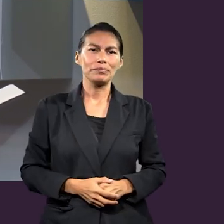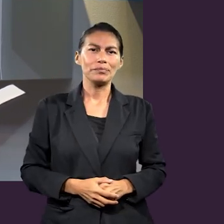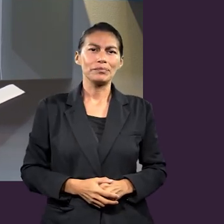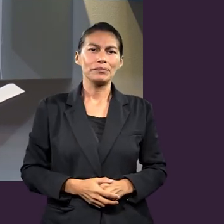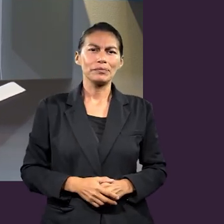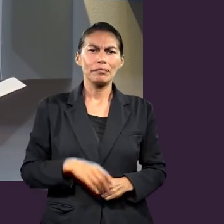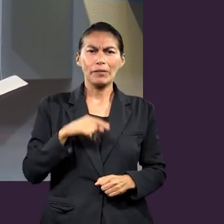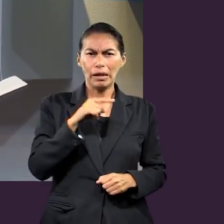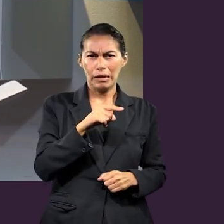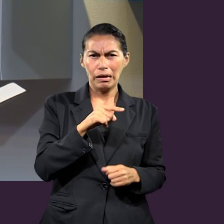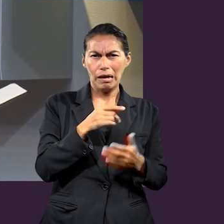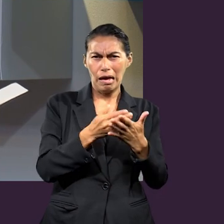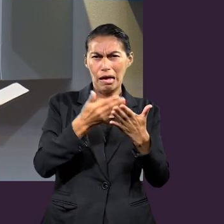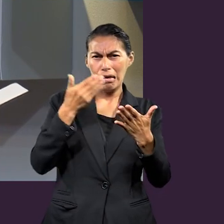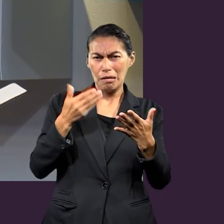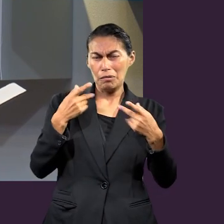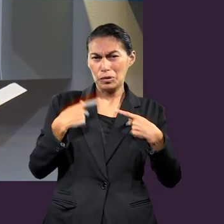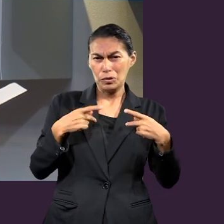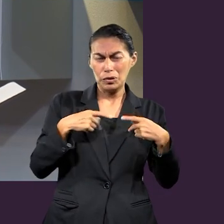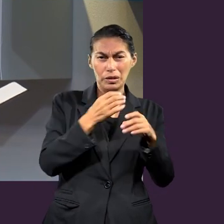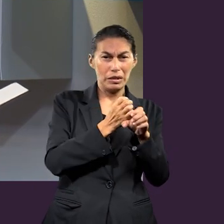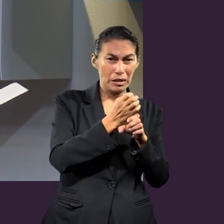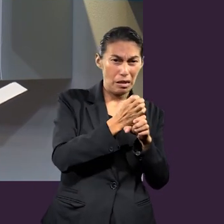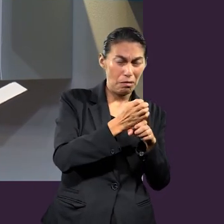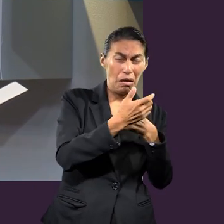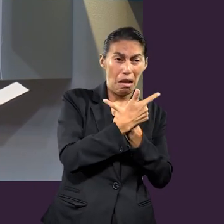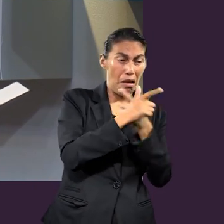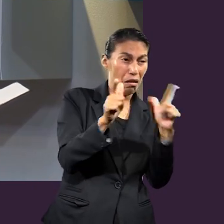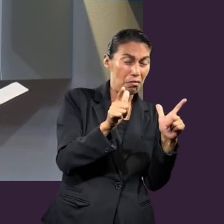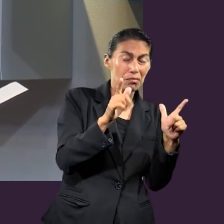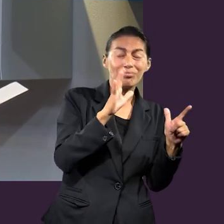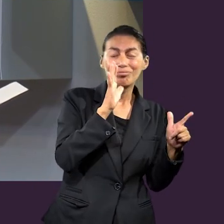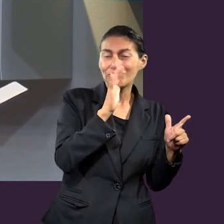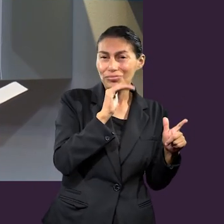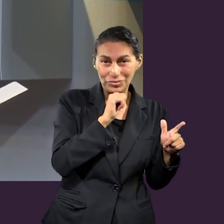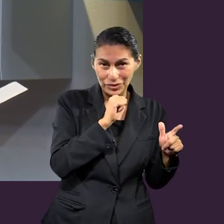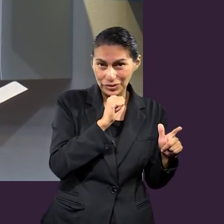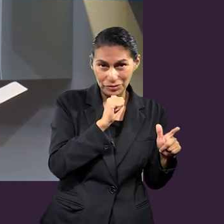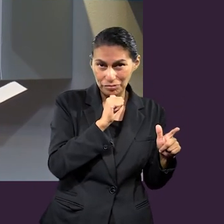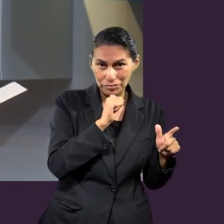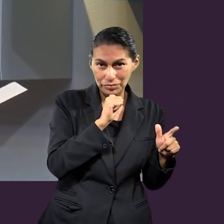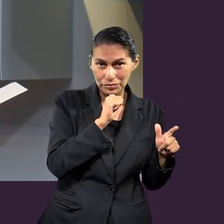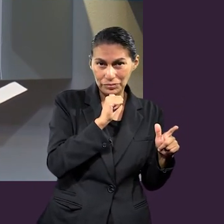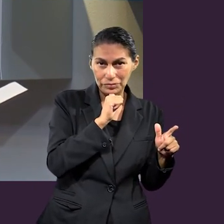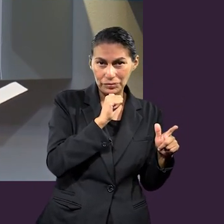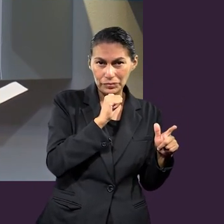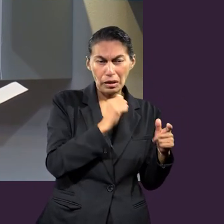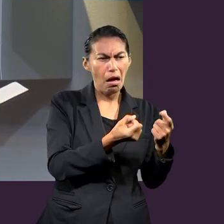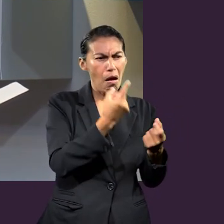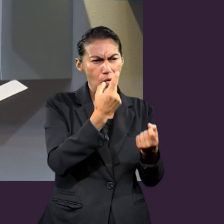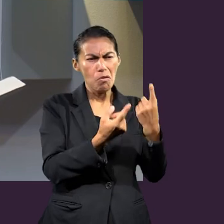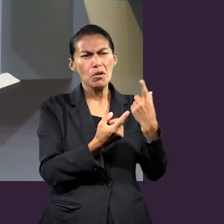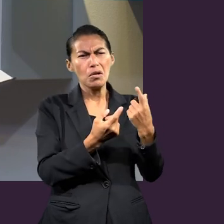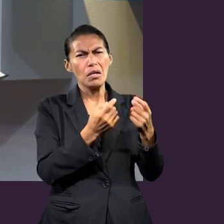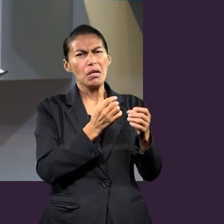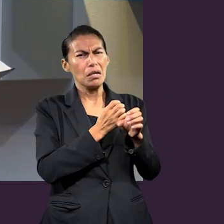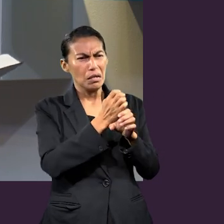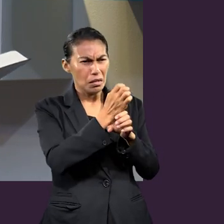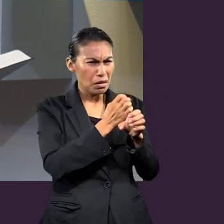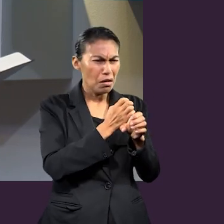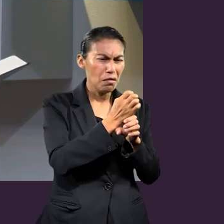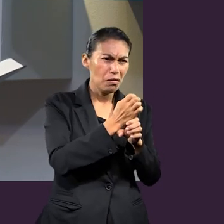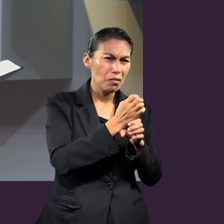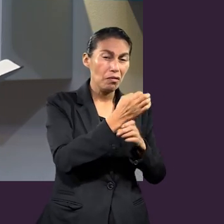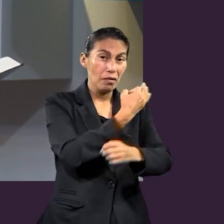habían esclavos que, pues, no podían alcanzar la libertad, y habían